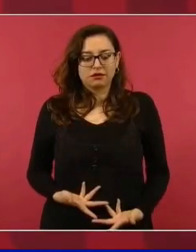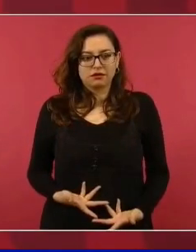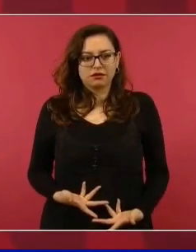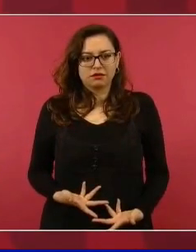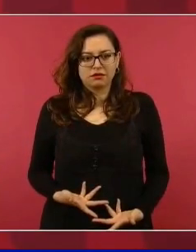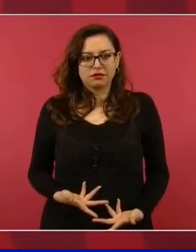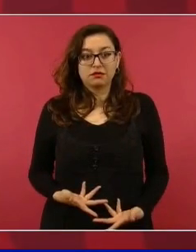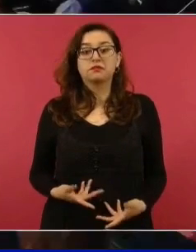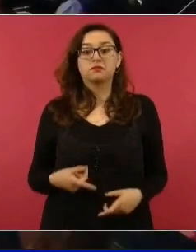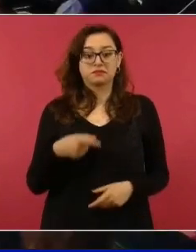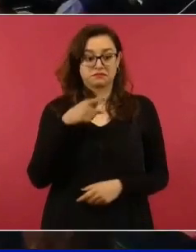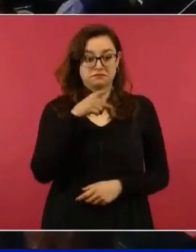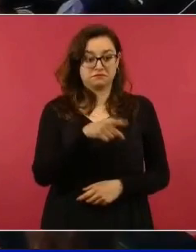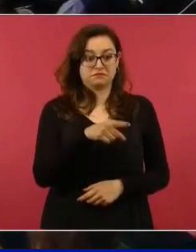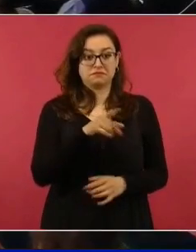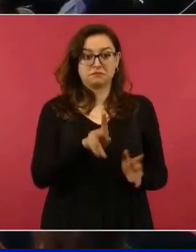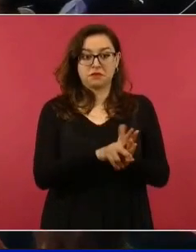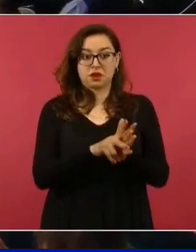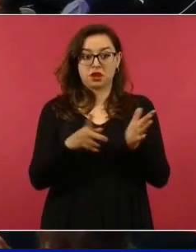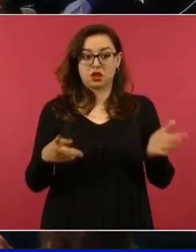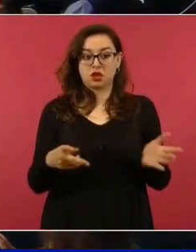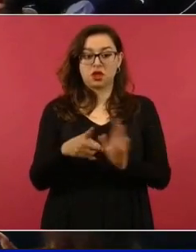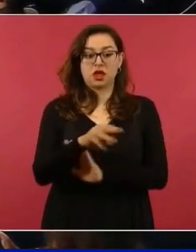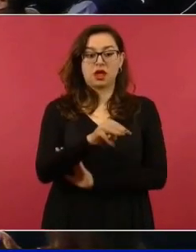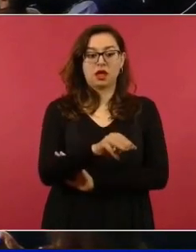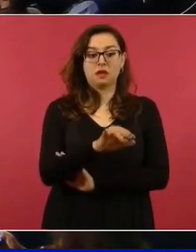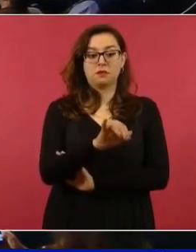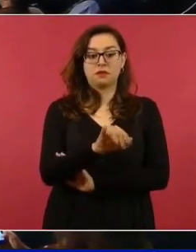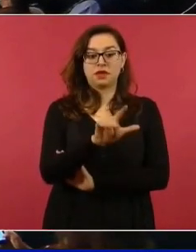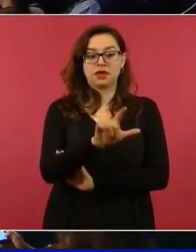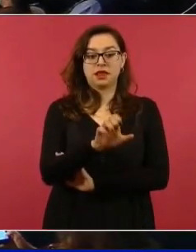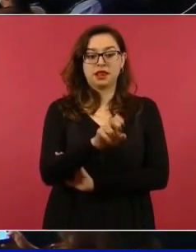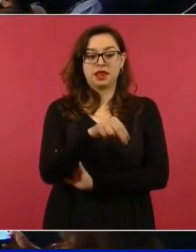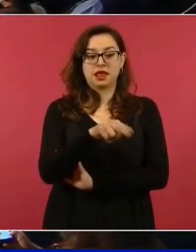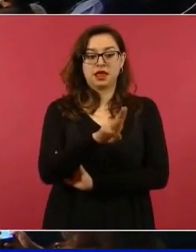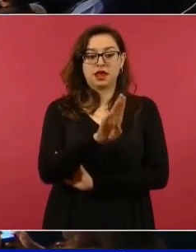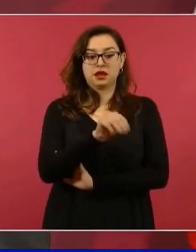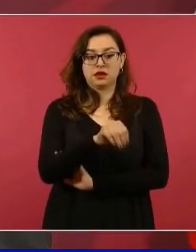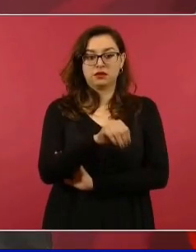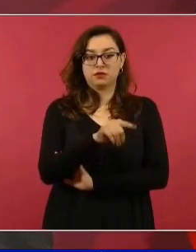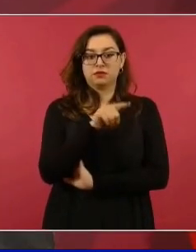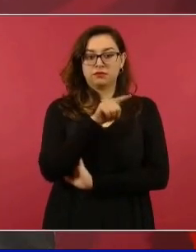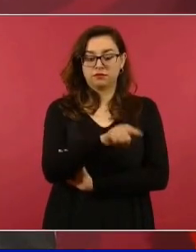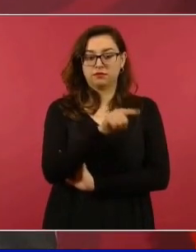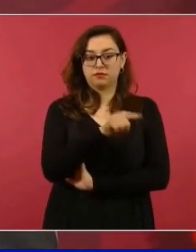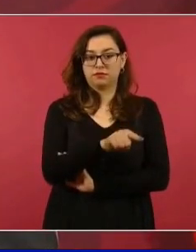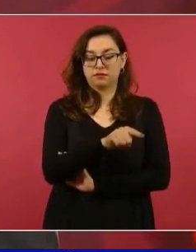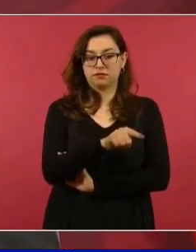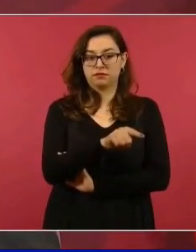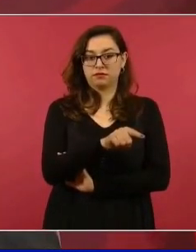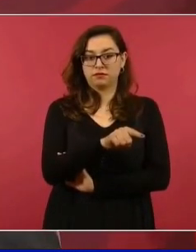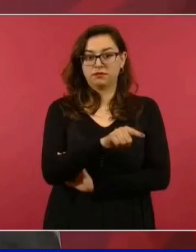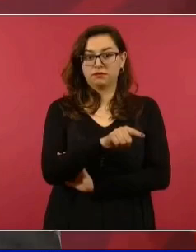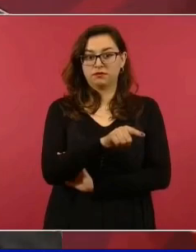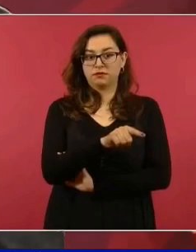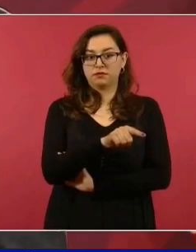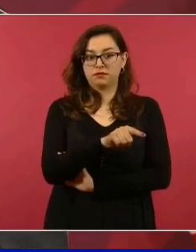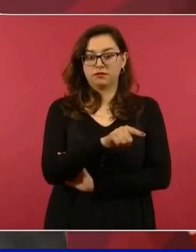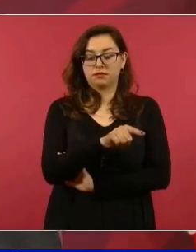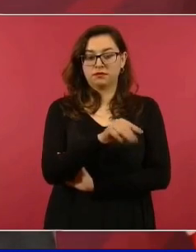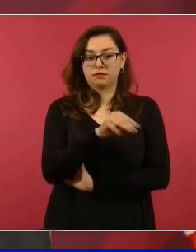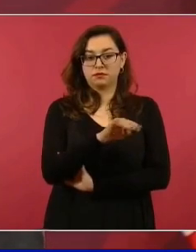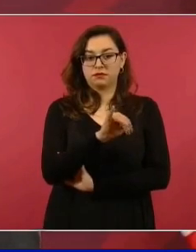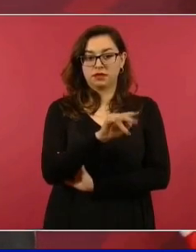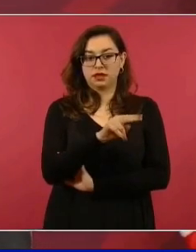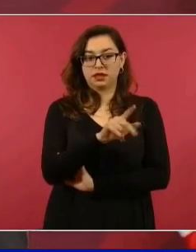como yo fui opositor durante muchos años, nunca